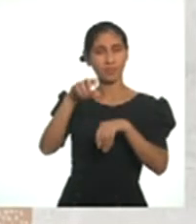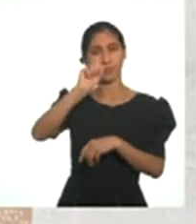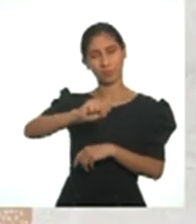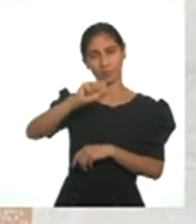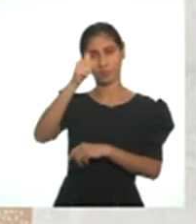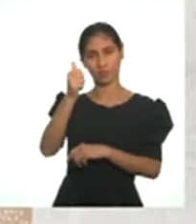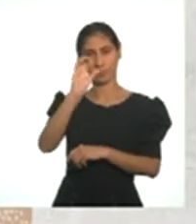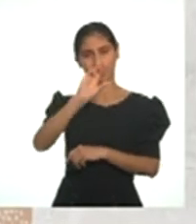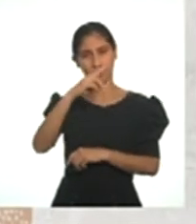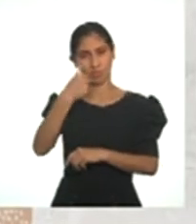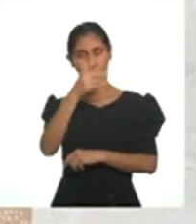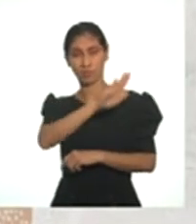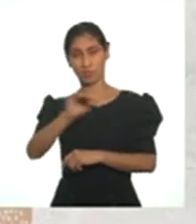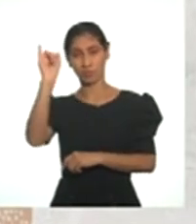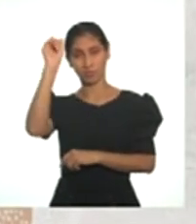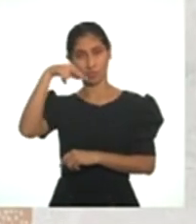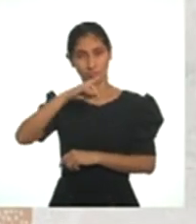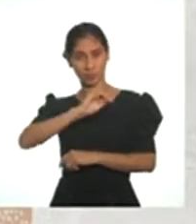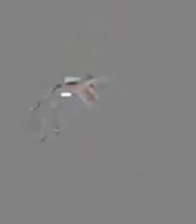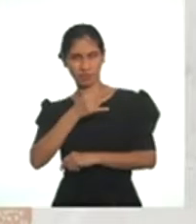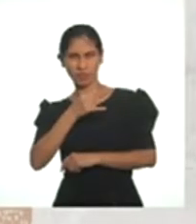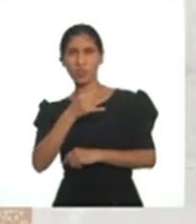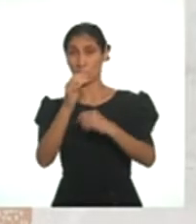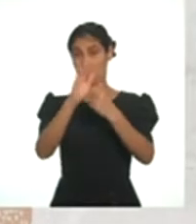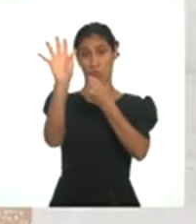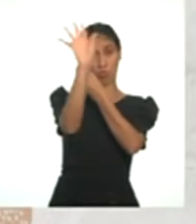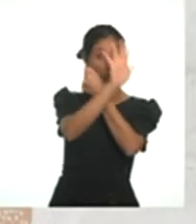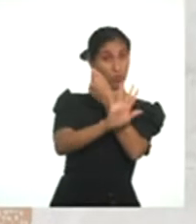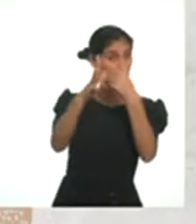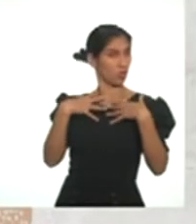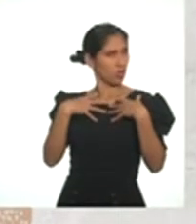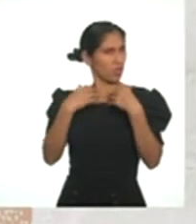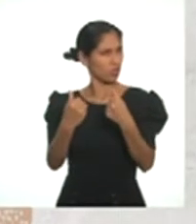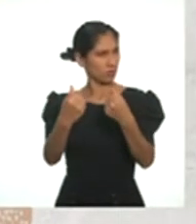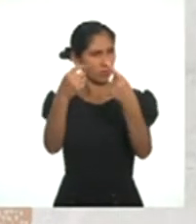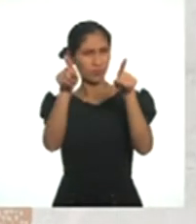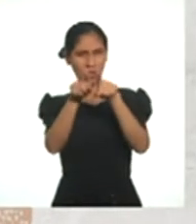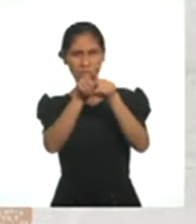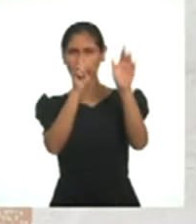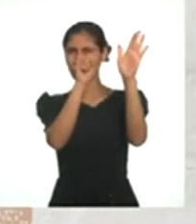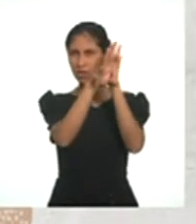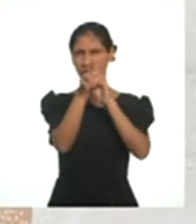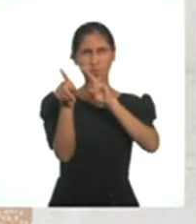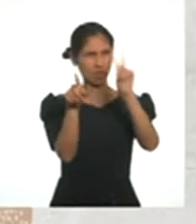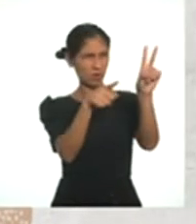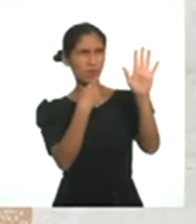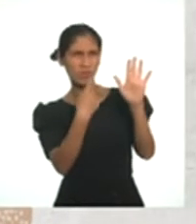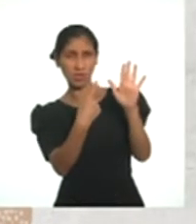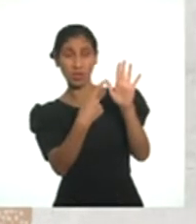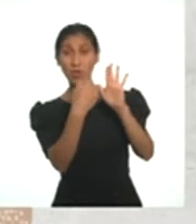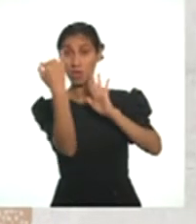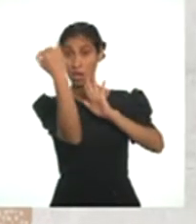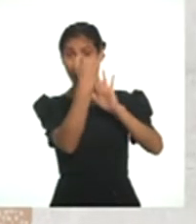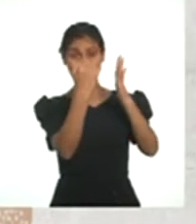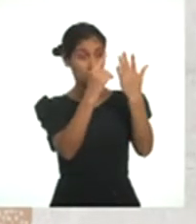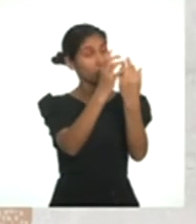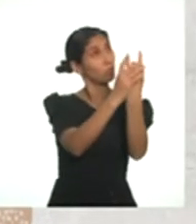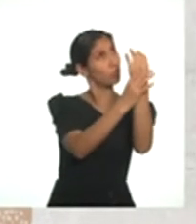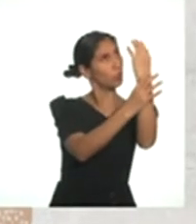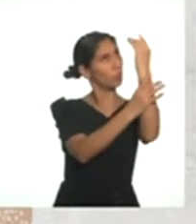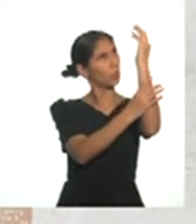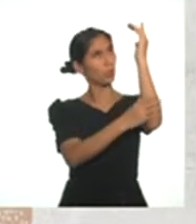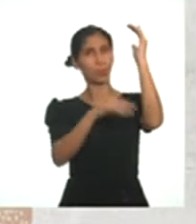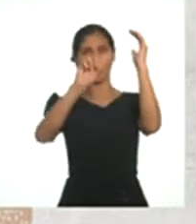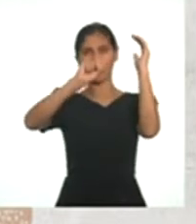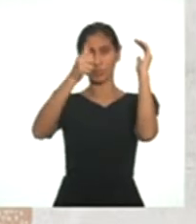un poderoso protector de la salud. En la parte de la presentación en el área de video dice, se observa la imagen de la planta de